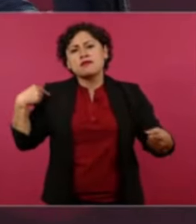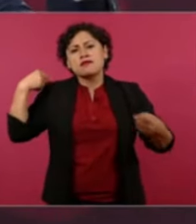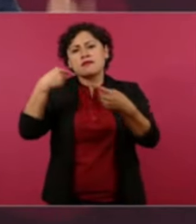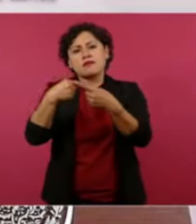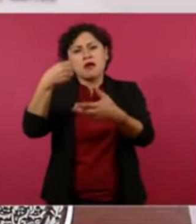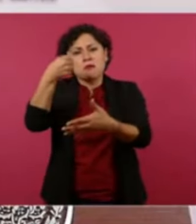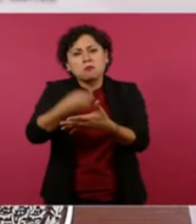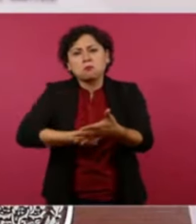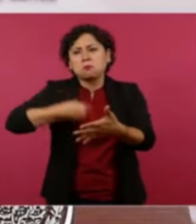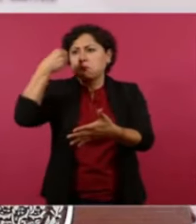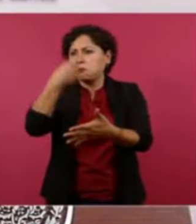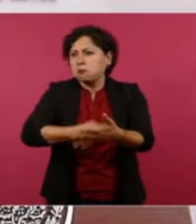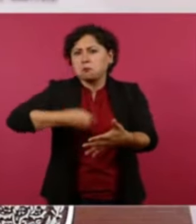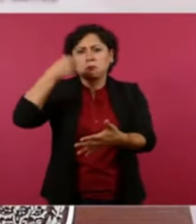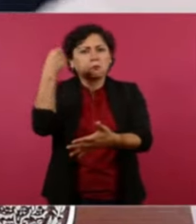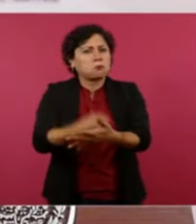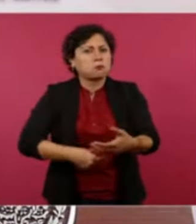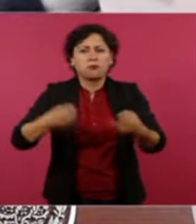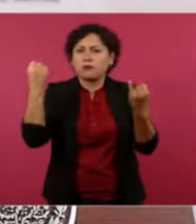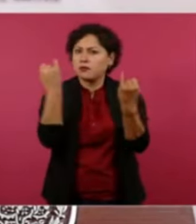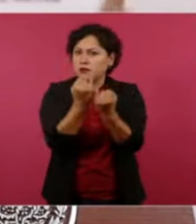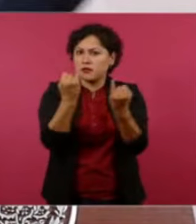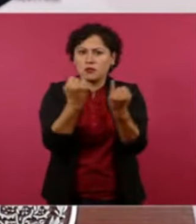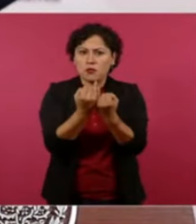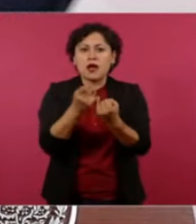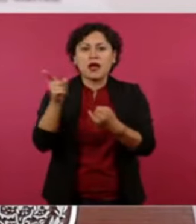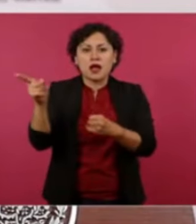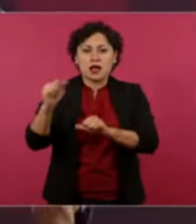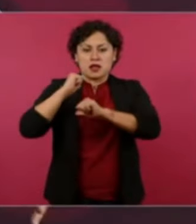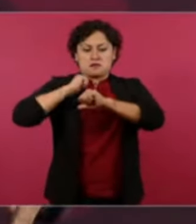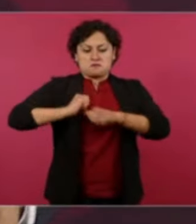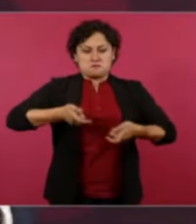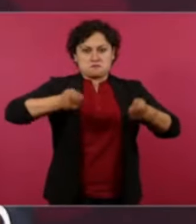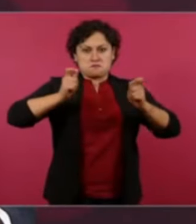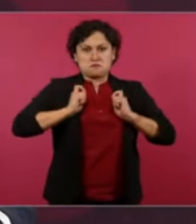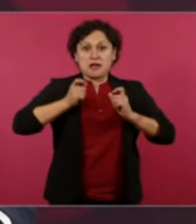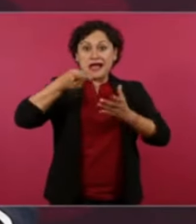una jerarquía conservadora